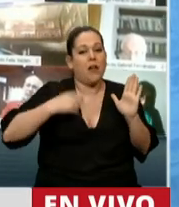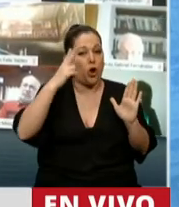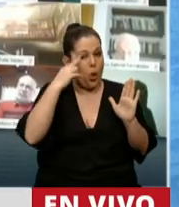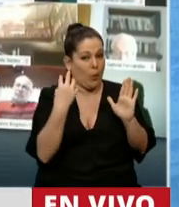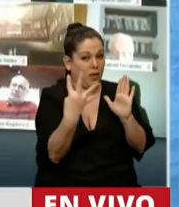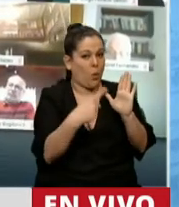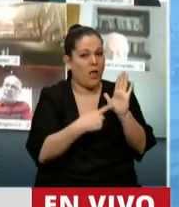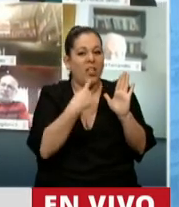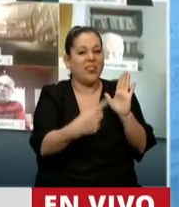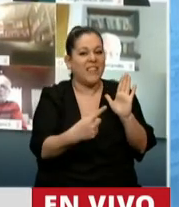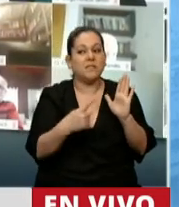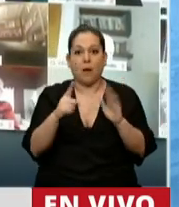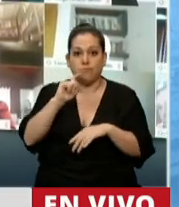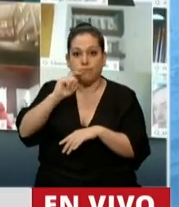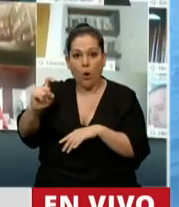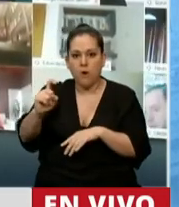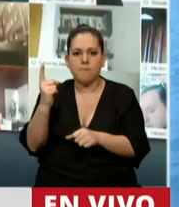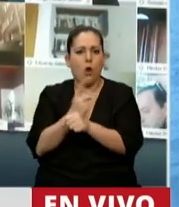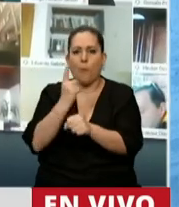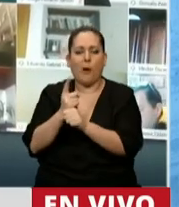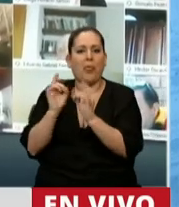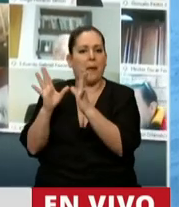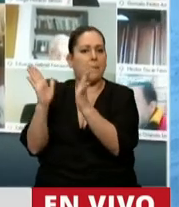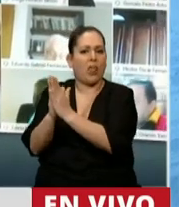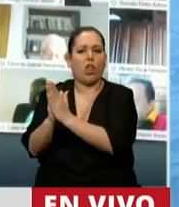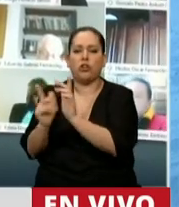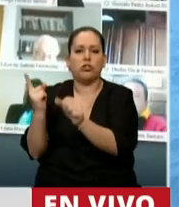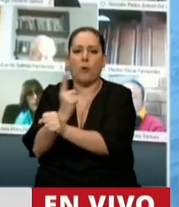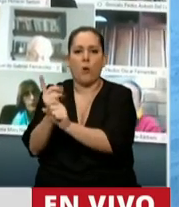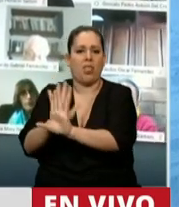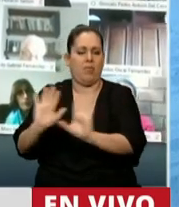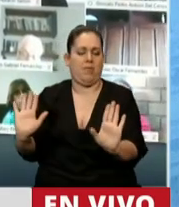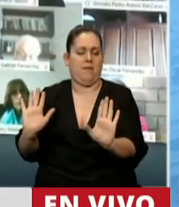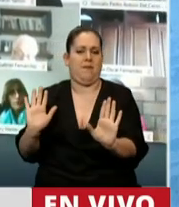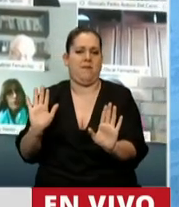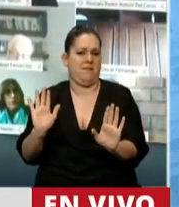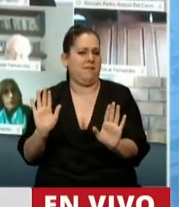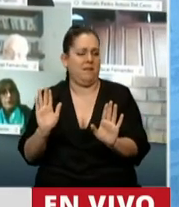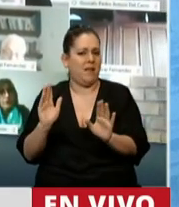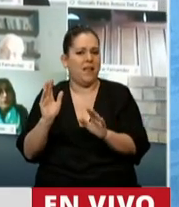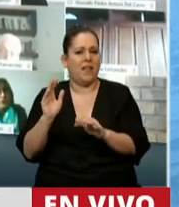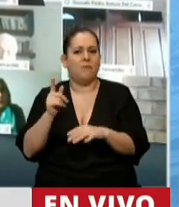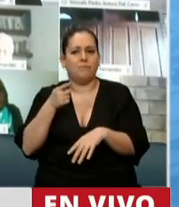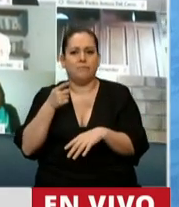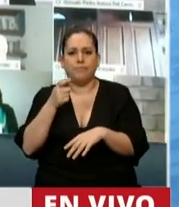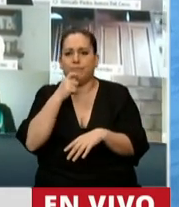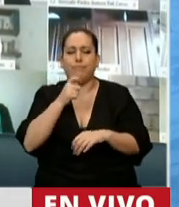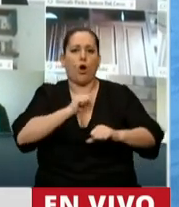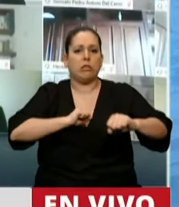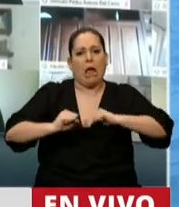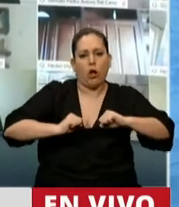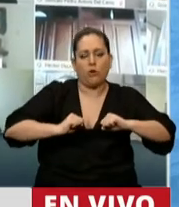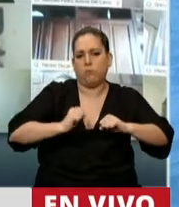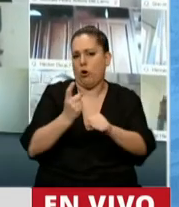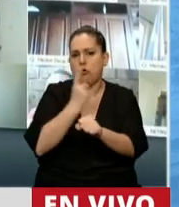dice que estos delitos no pueden ser amnistiados. No es que solo no puede ser amnistiado en nuestro país los delitos de terrorismo de Estado. No